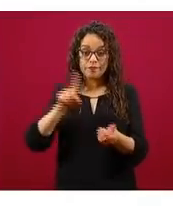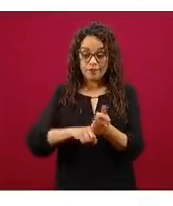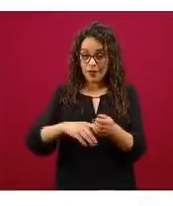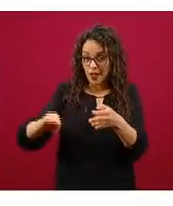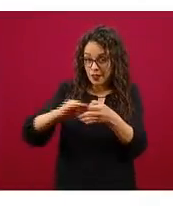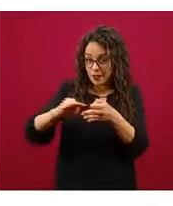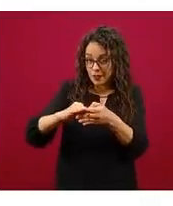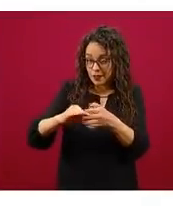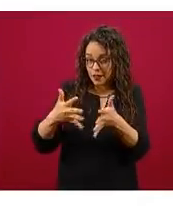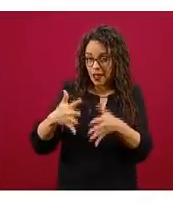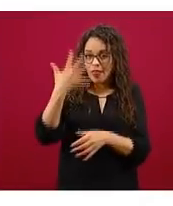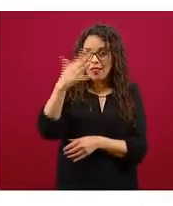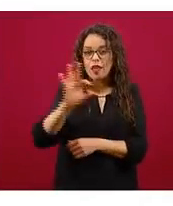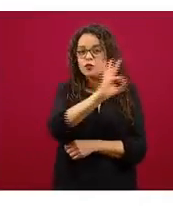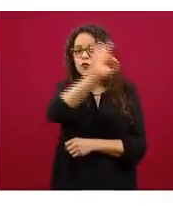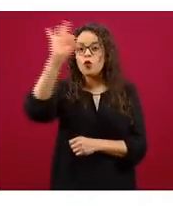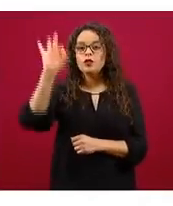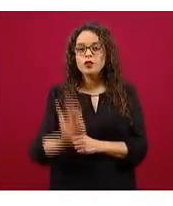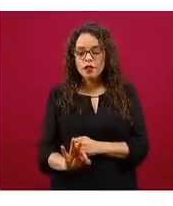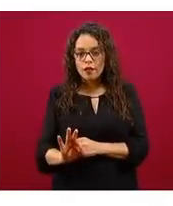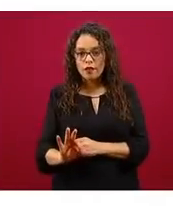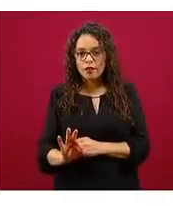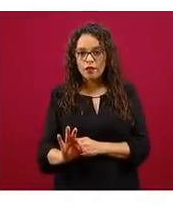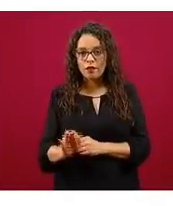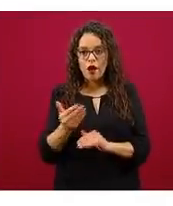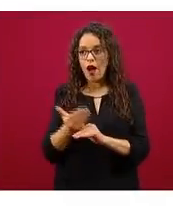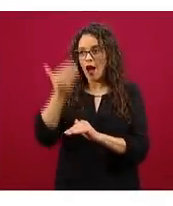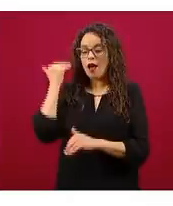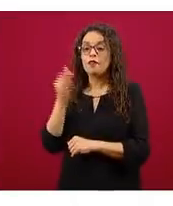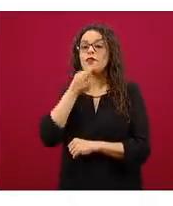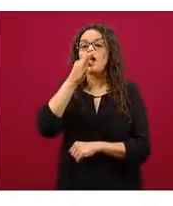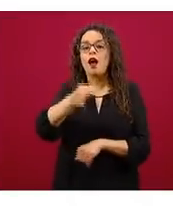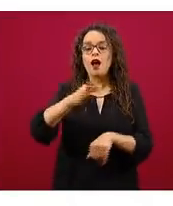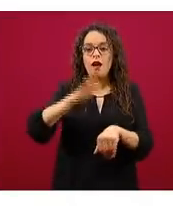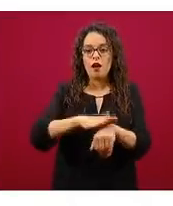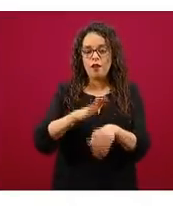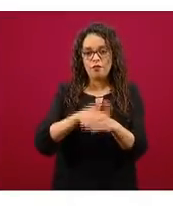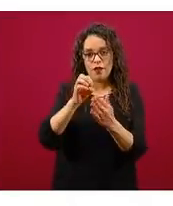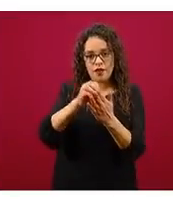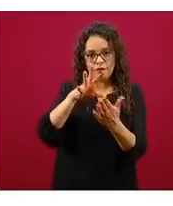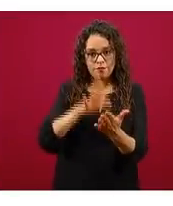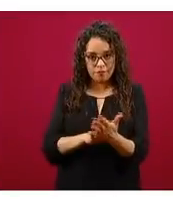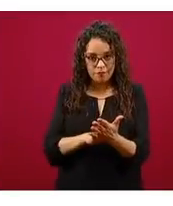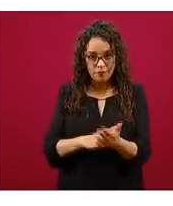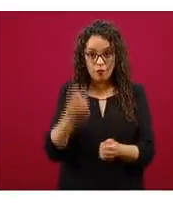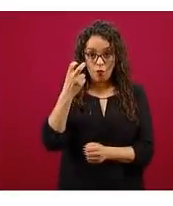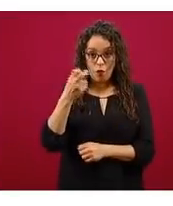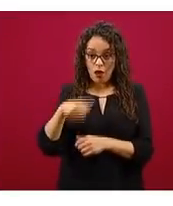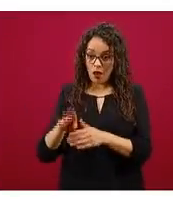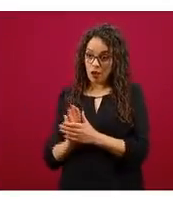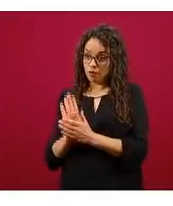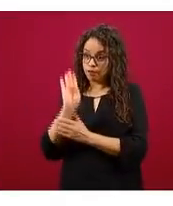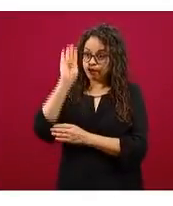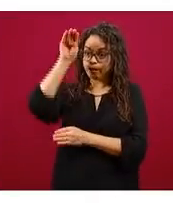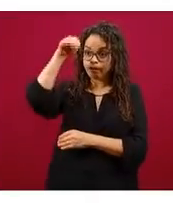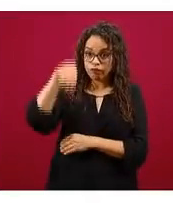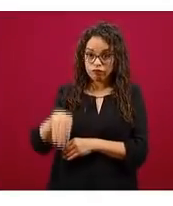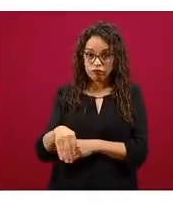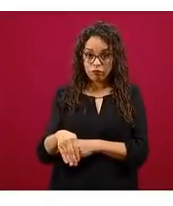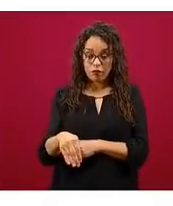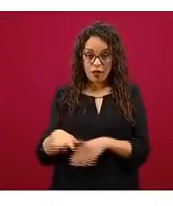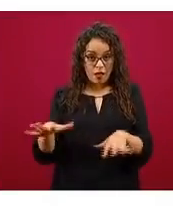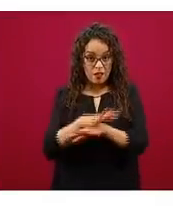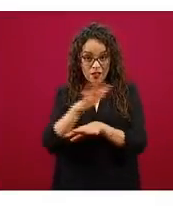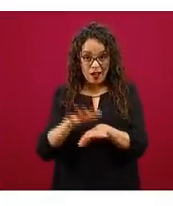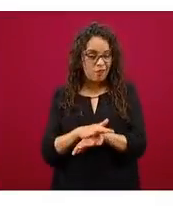% de lo que habíamos reportado previamente. De tal manera que la curva no se modifica, tiene la misma forma,